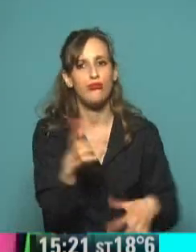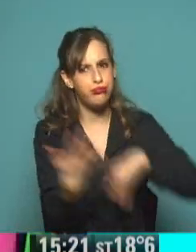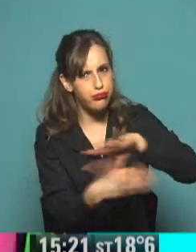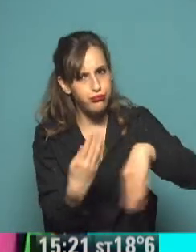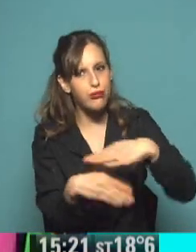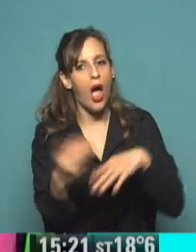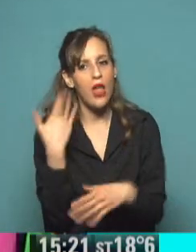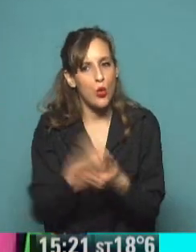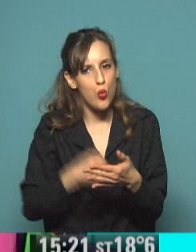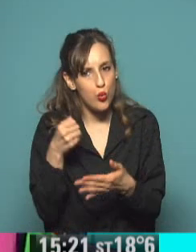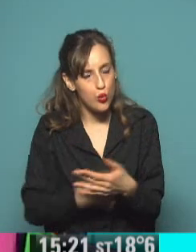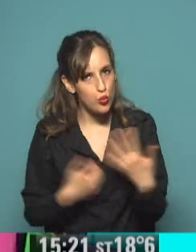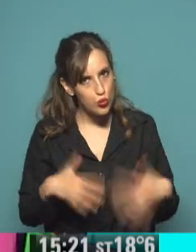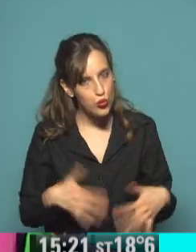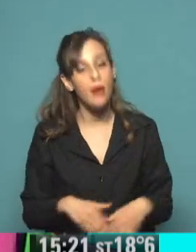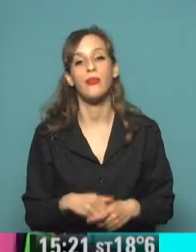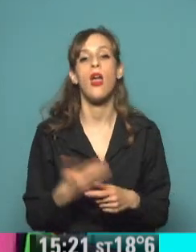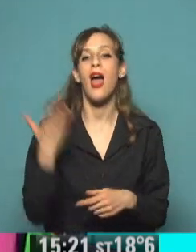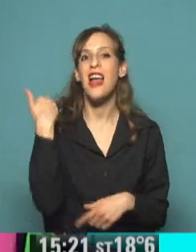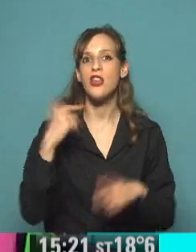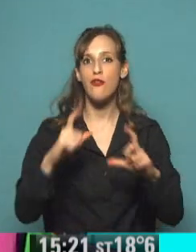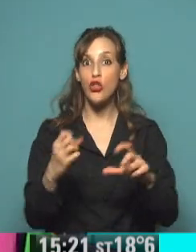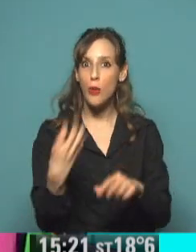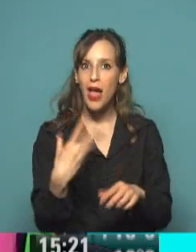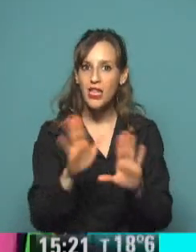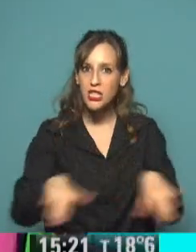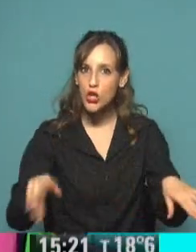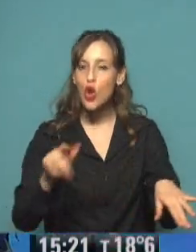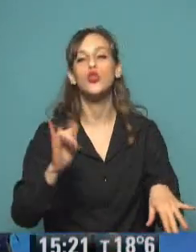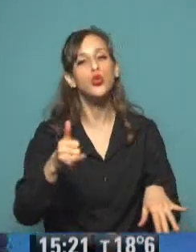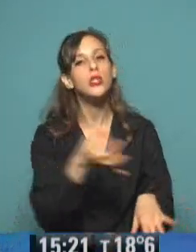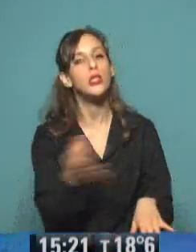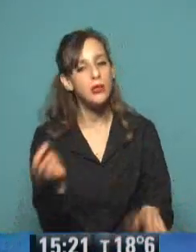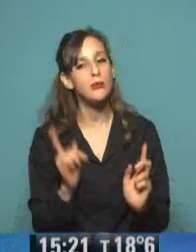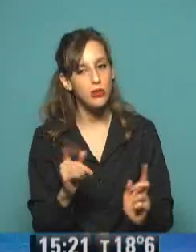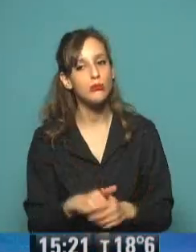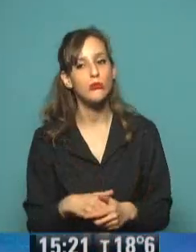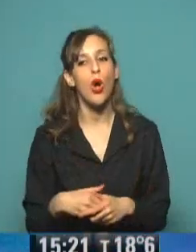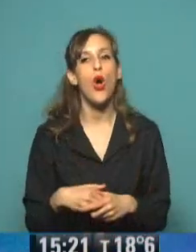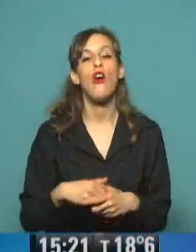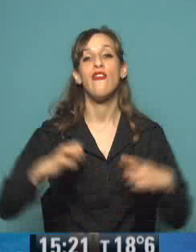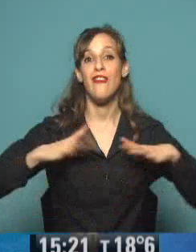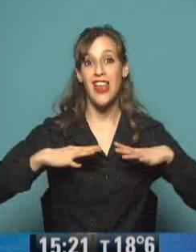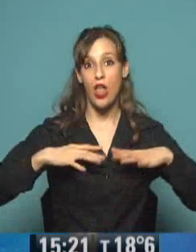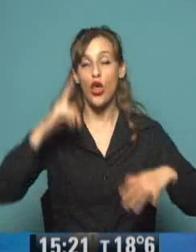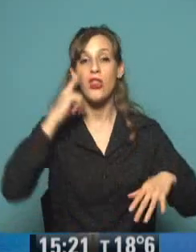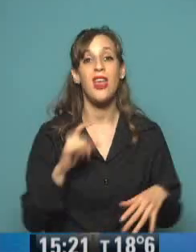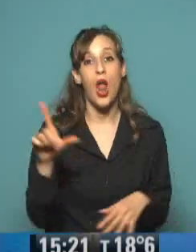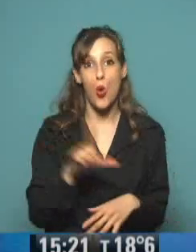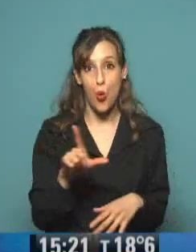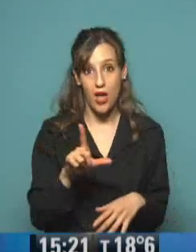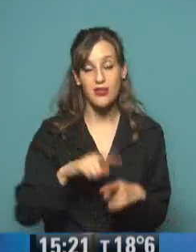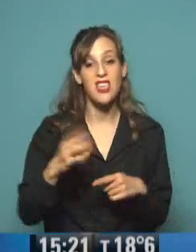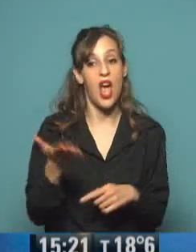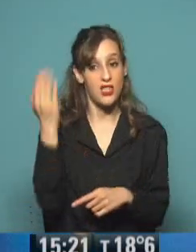chicas mandaron fotos o se vistieron como Güemes, estaban haciendo la actividad. Exacto. cuaderno. Fue feriado el lunes y ayer fue